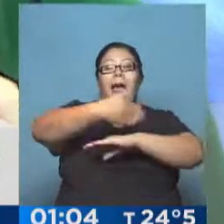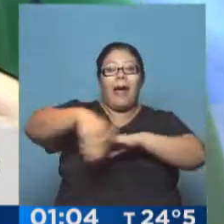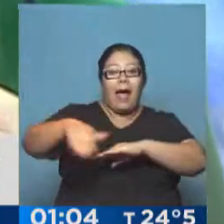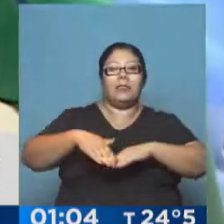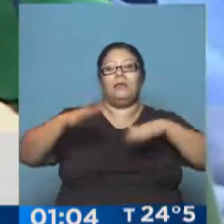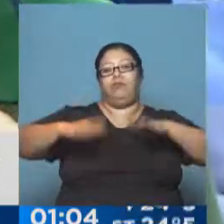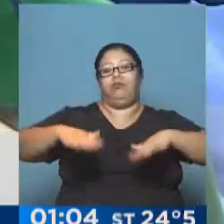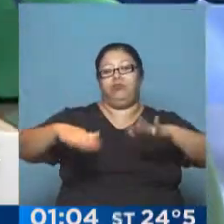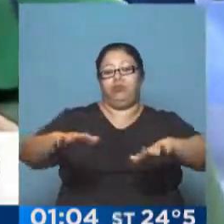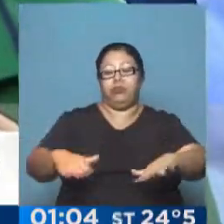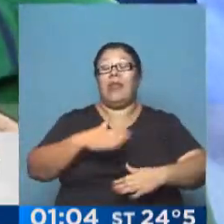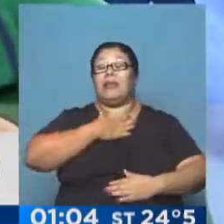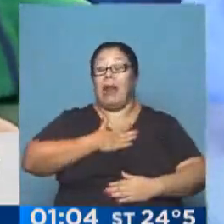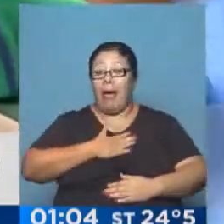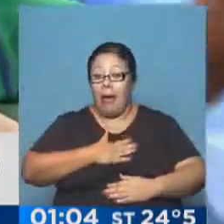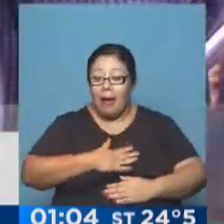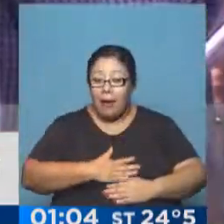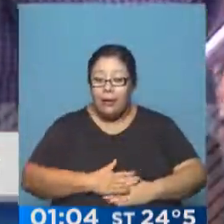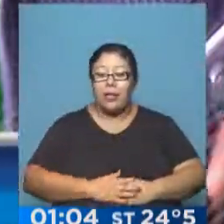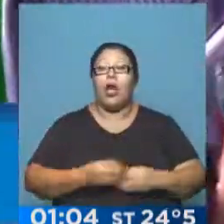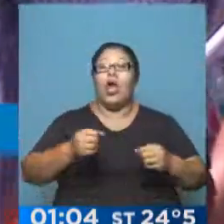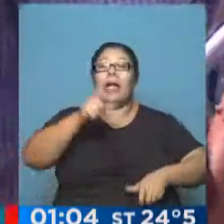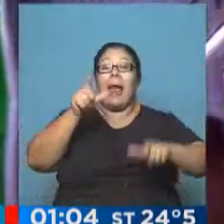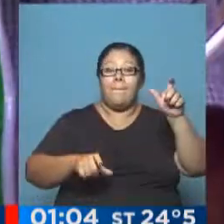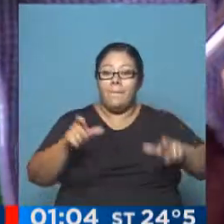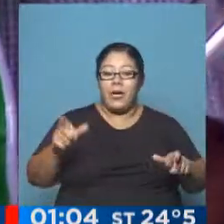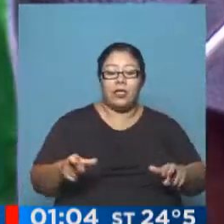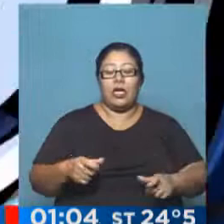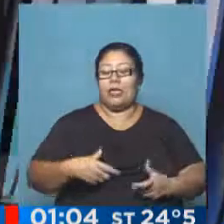este pueblo más temprano que tarde se está cansando de esta política económica.